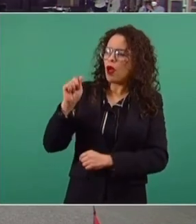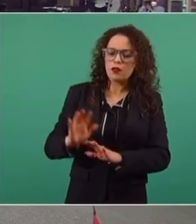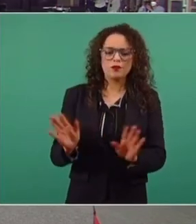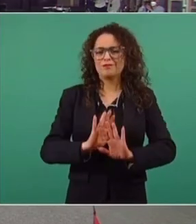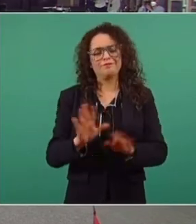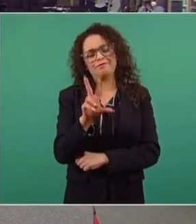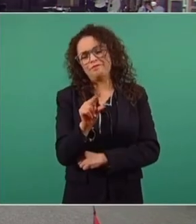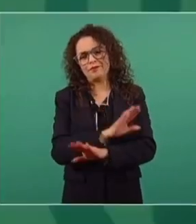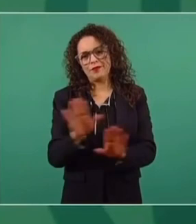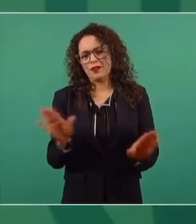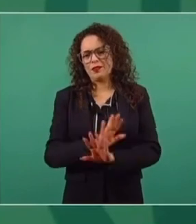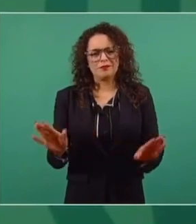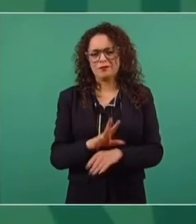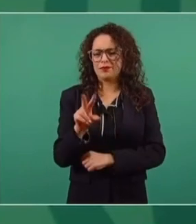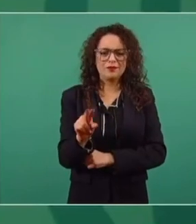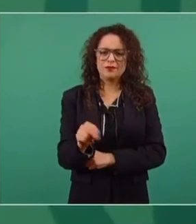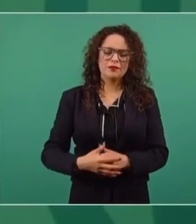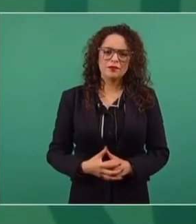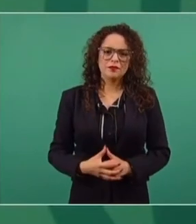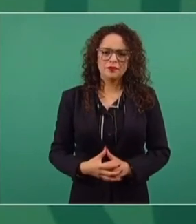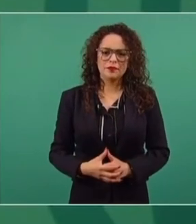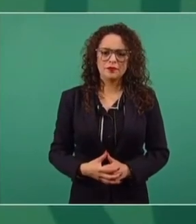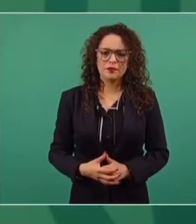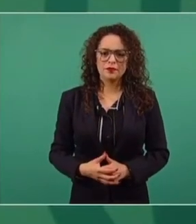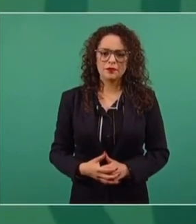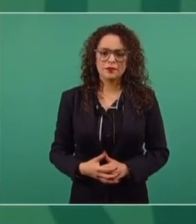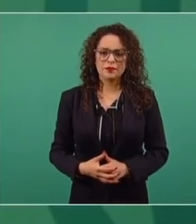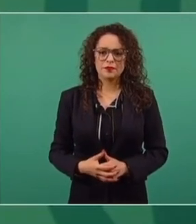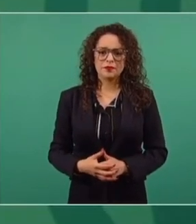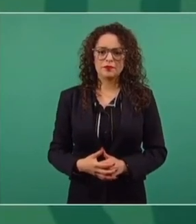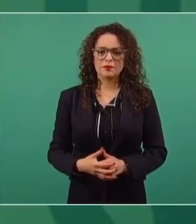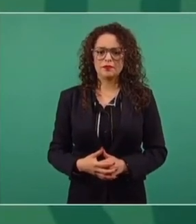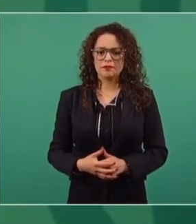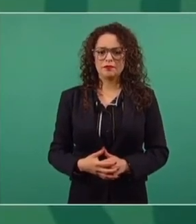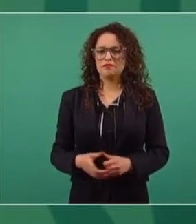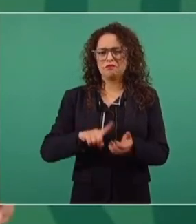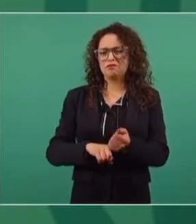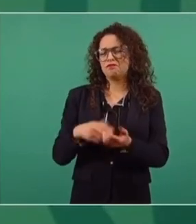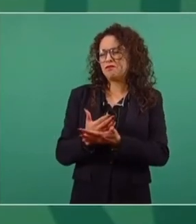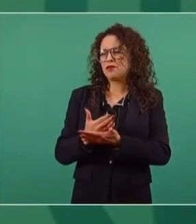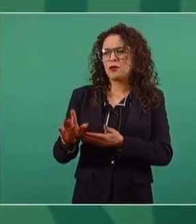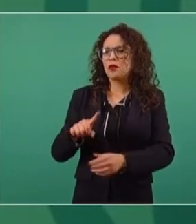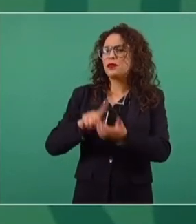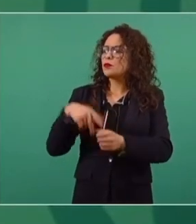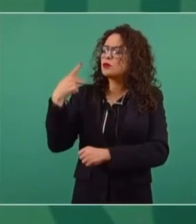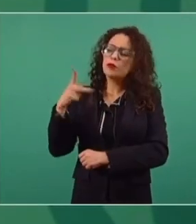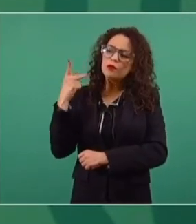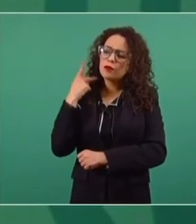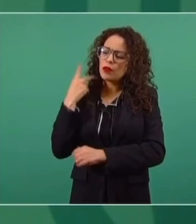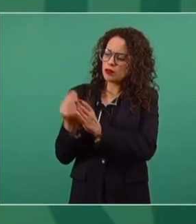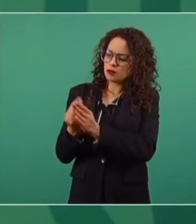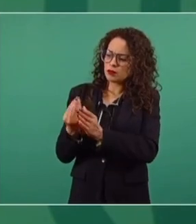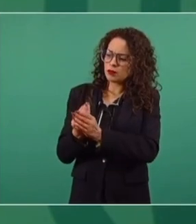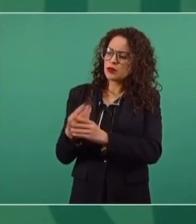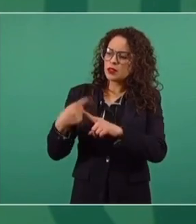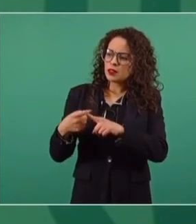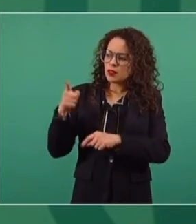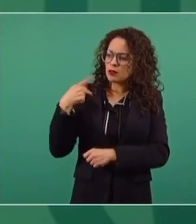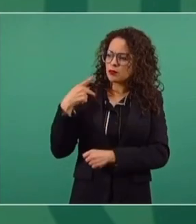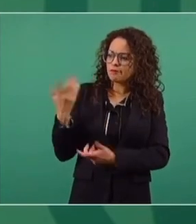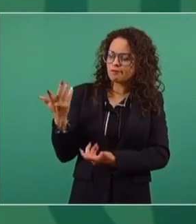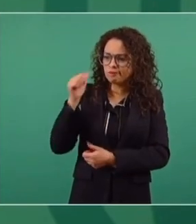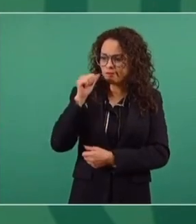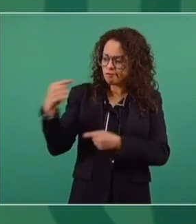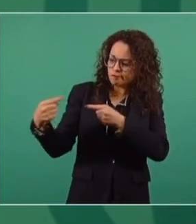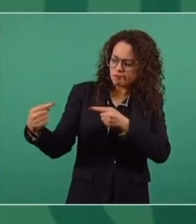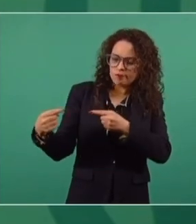No, ese también es otro estribillo político de nuestros adversarios. Quieren